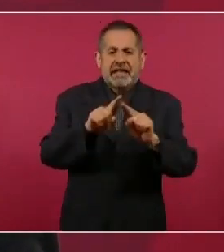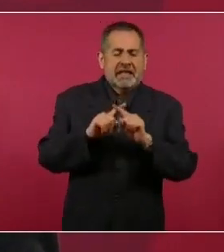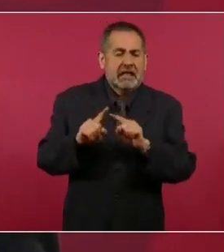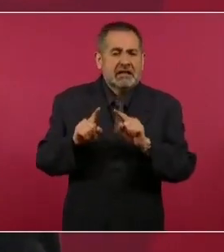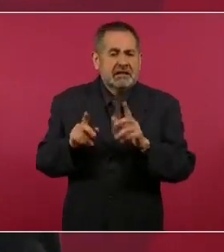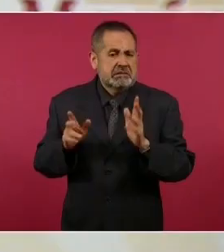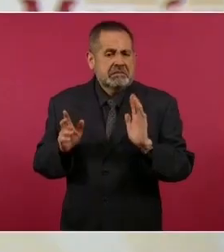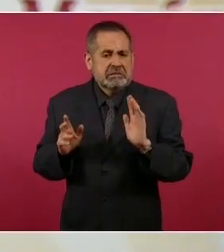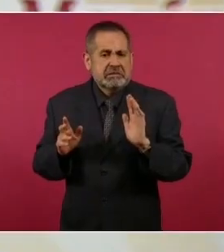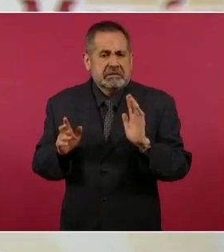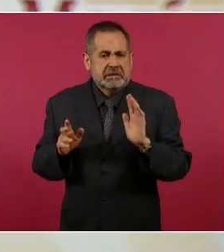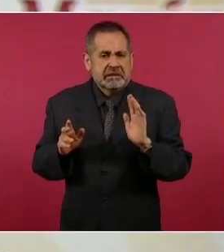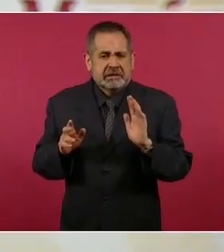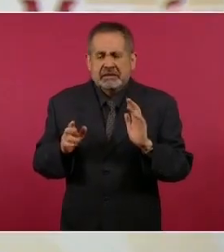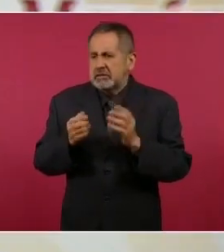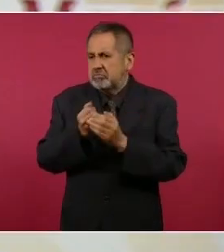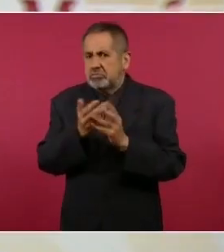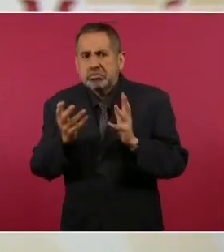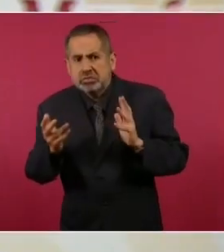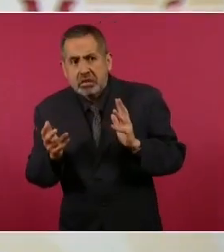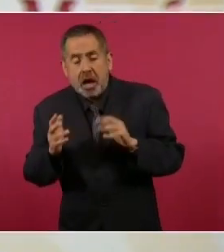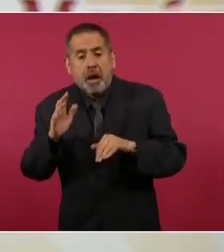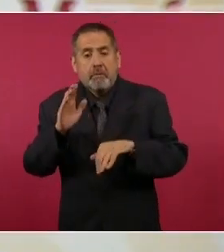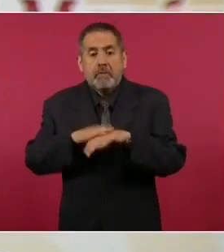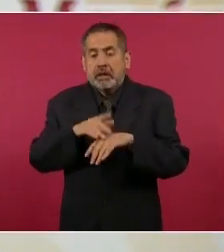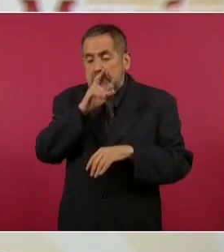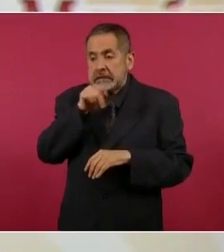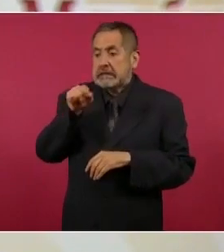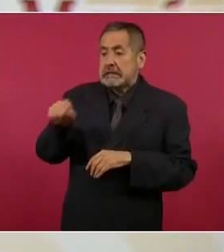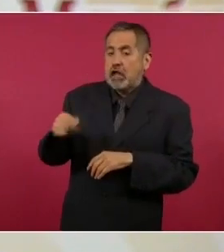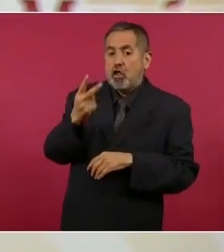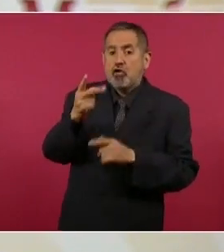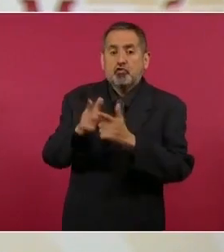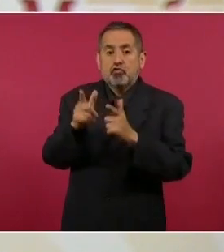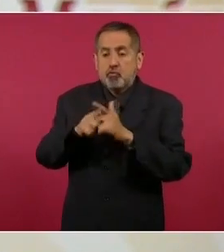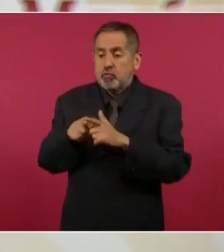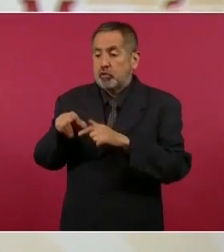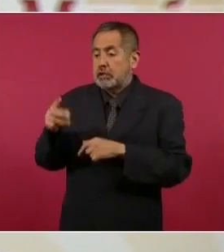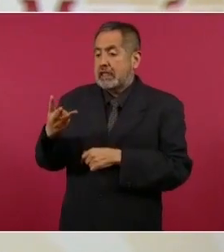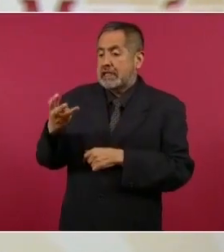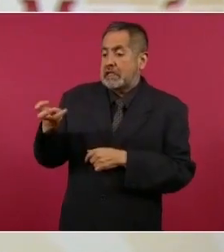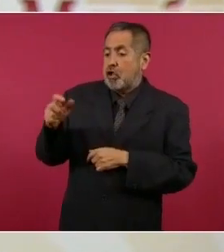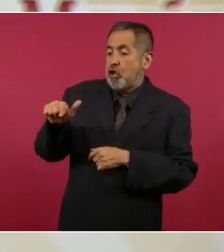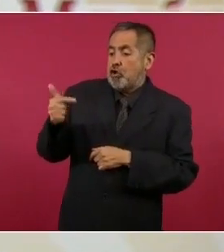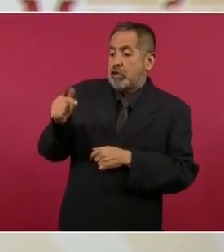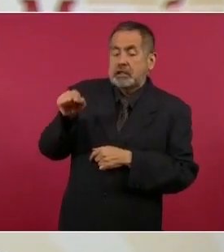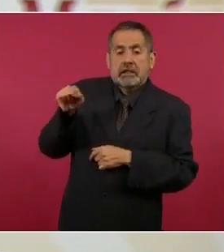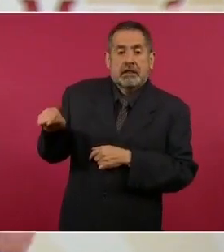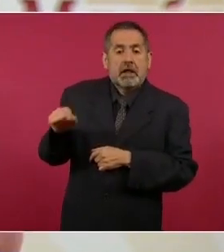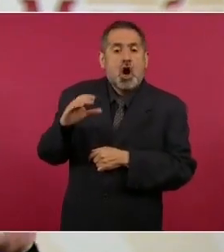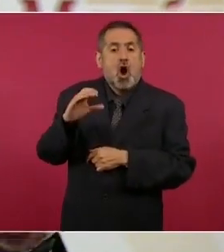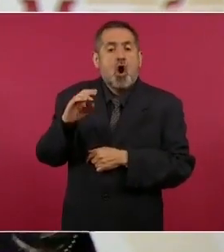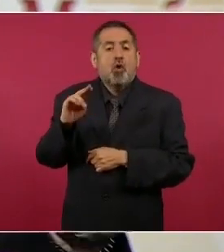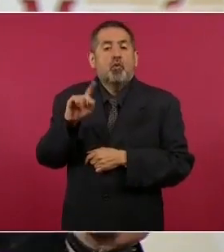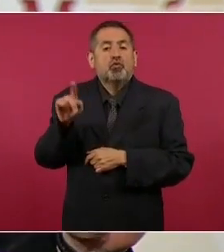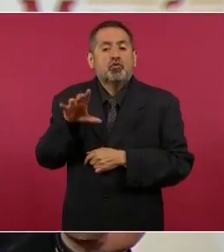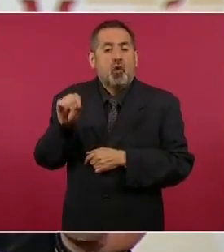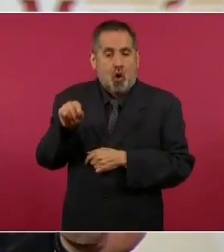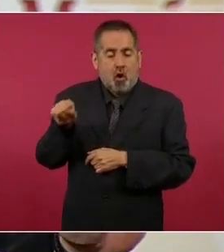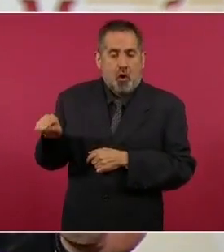De este universo los que más nos preocupaban eran dos grupos en particular, 312 en la región de Cusco, que tiene